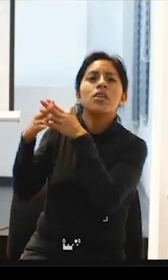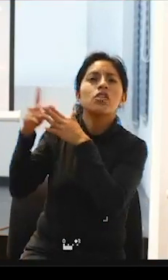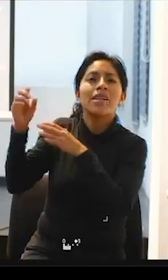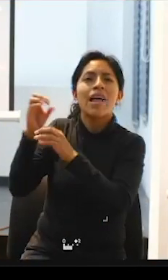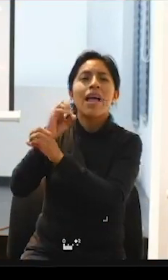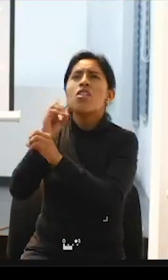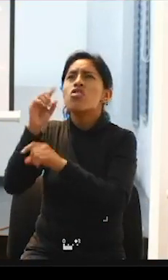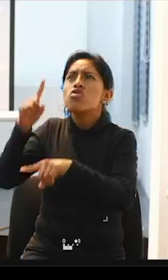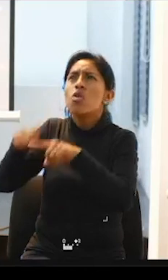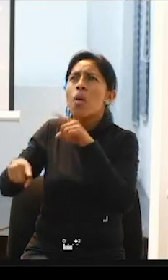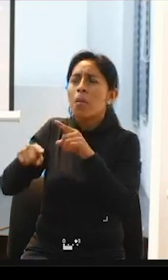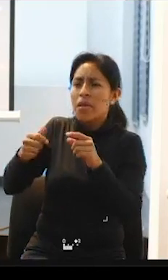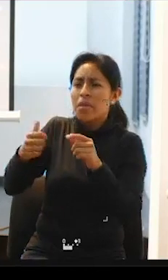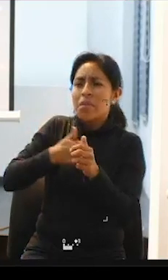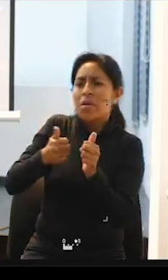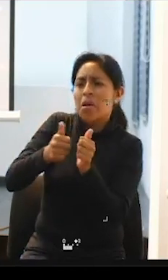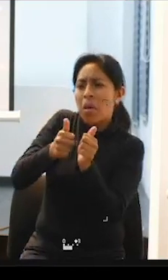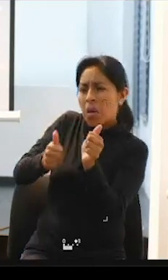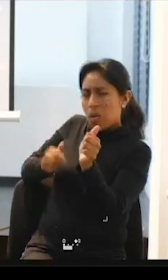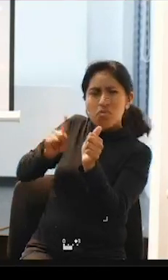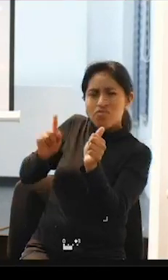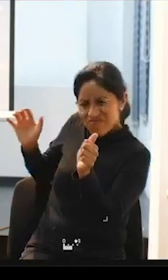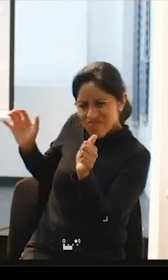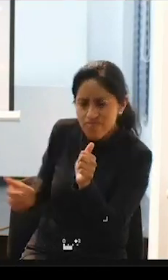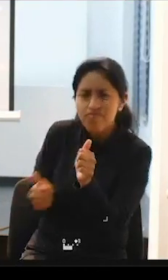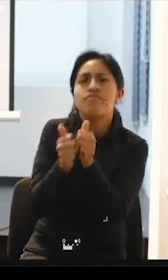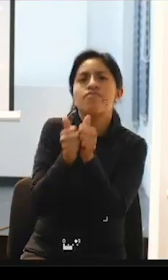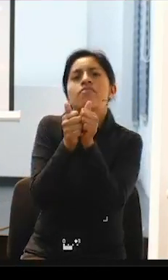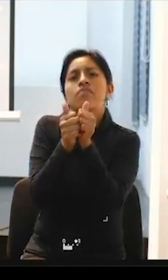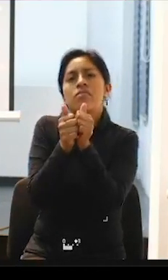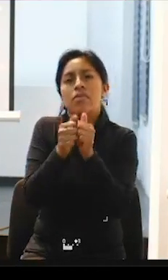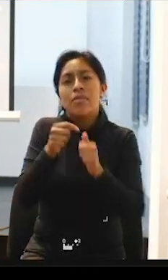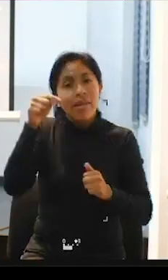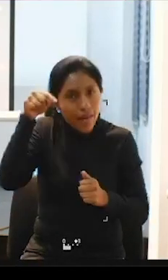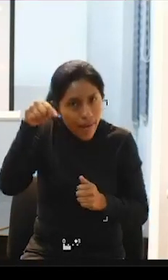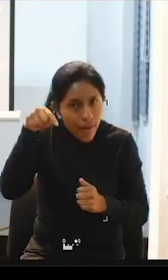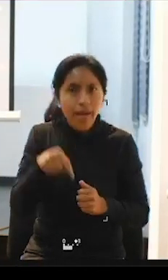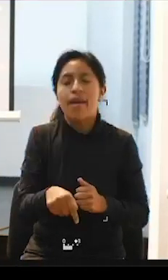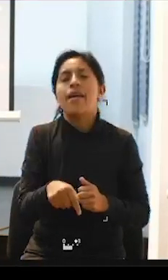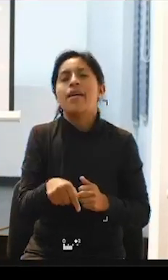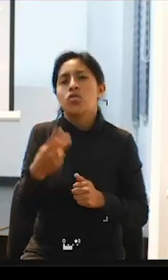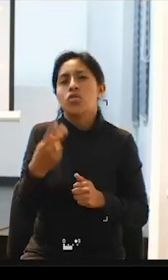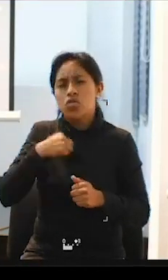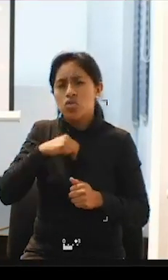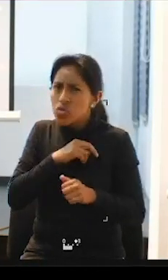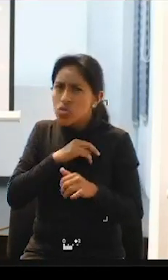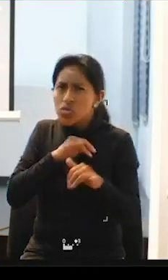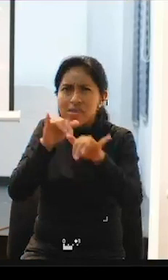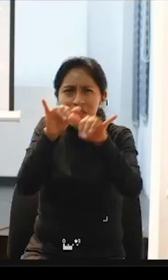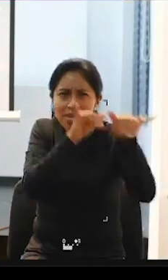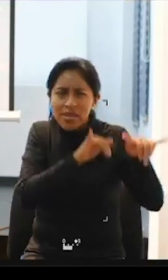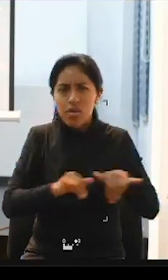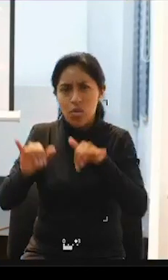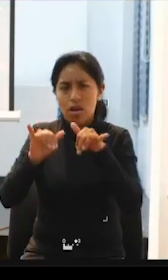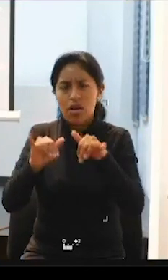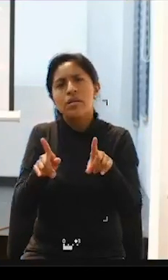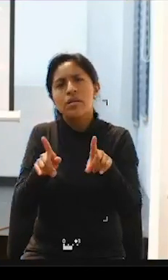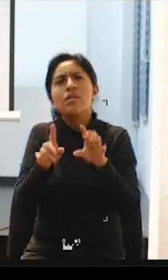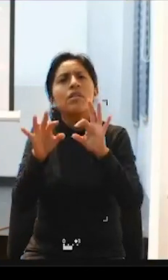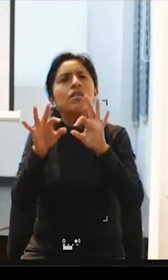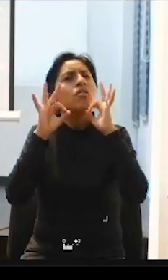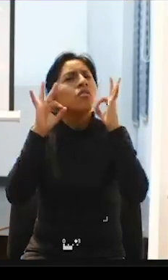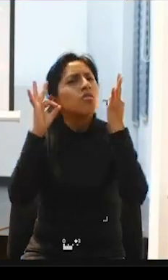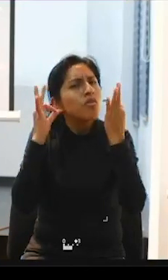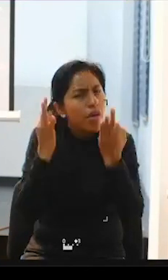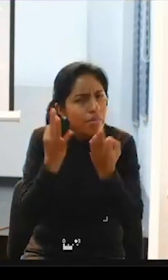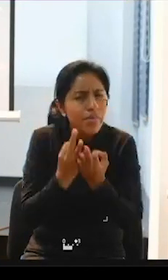nosotros es un lema de este movimiento y deberíamos de hacerlo propio ¿no? los padres de familia tienen que